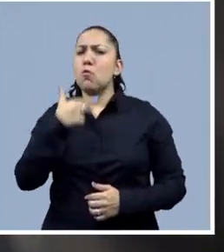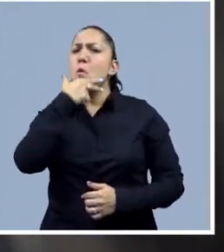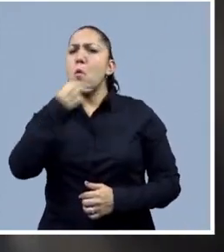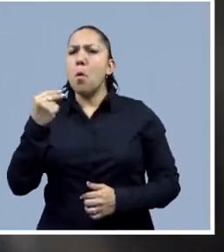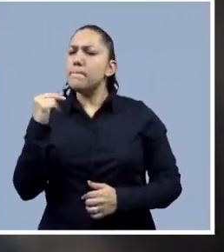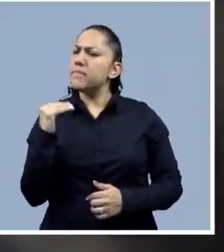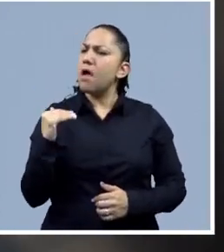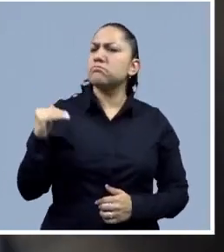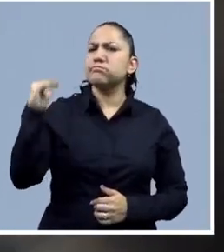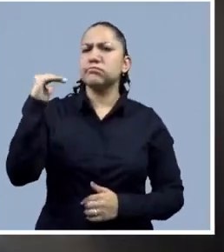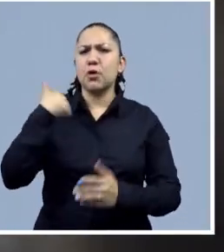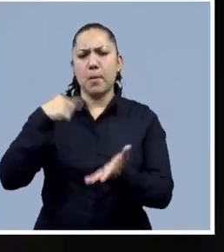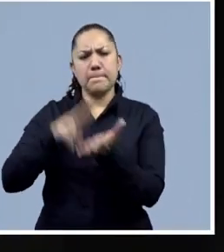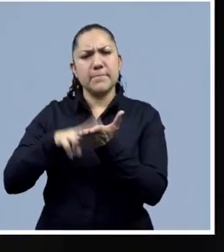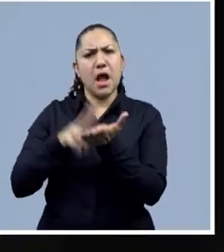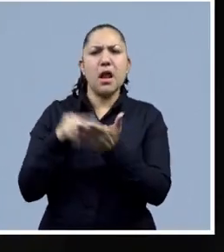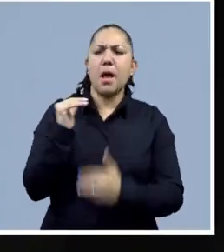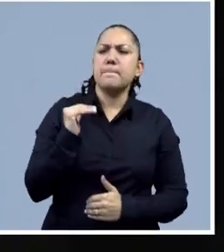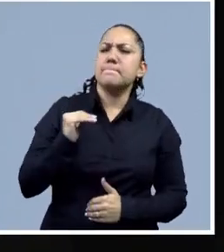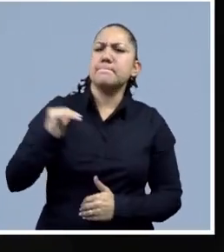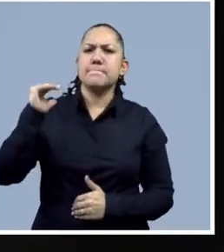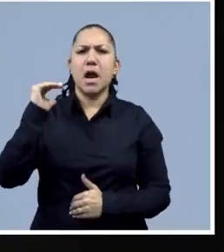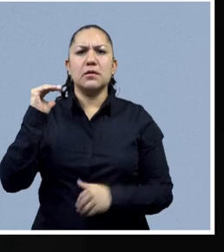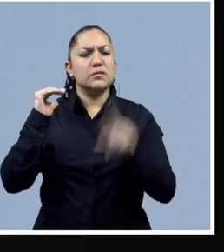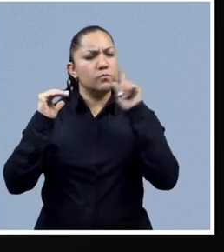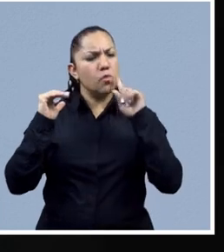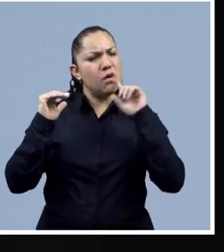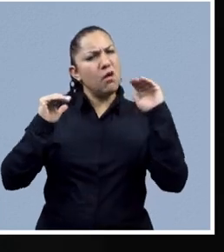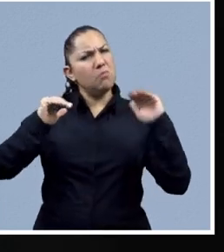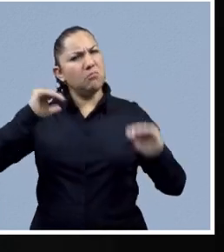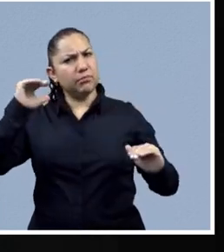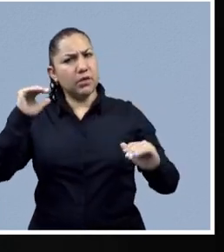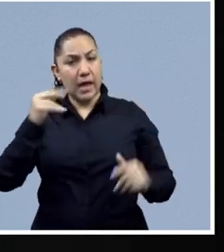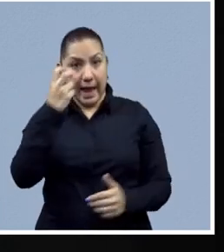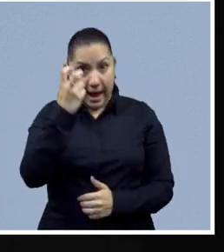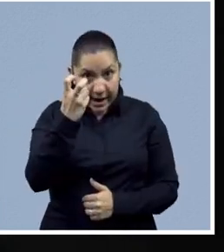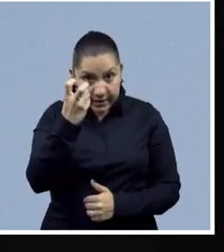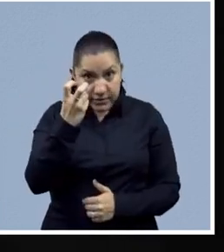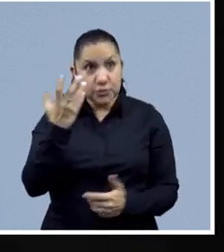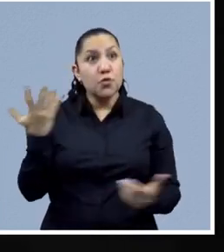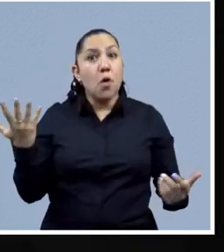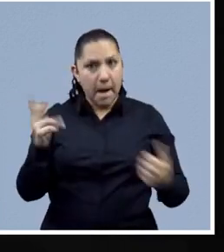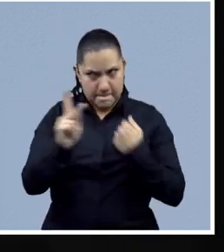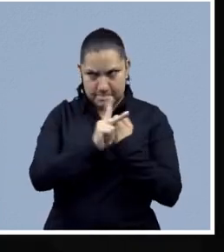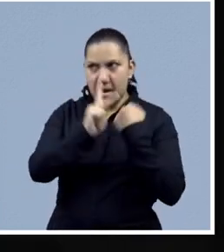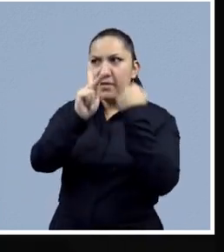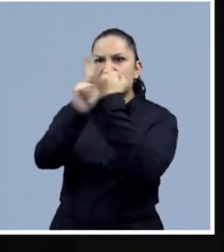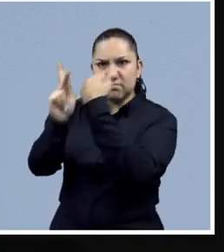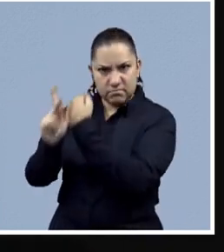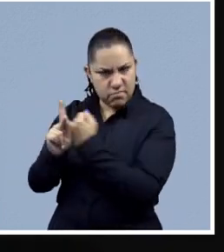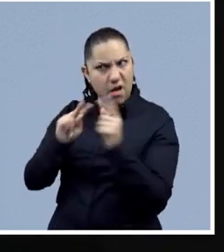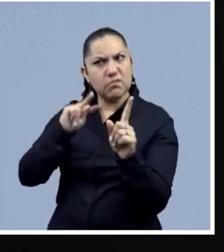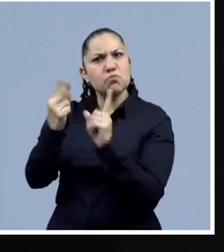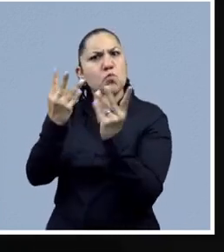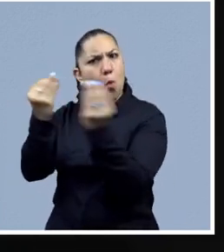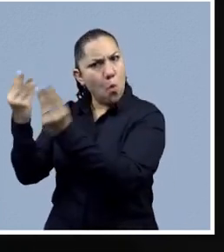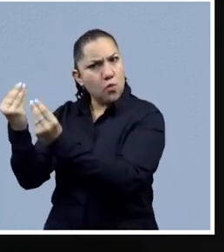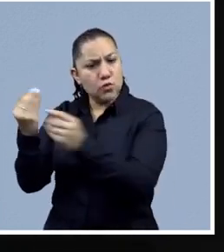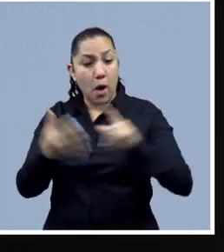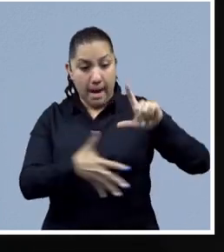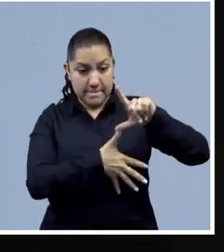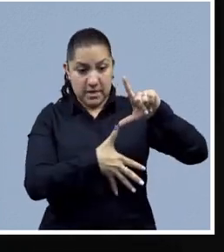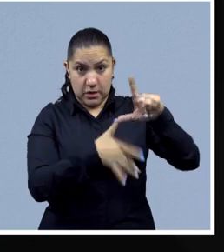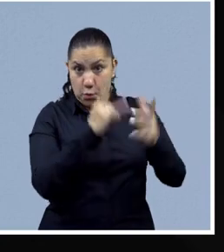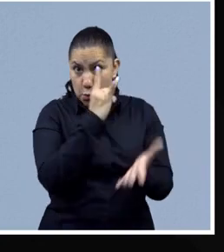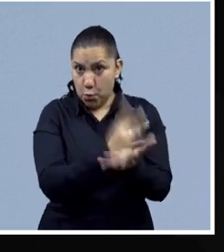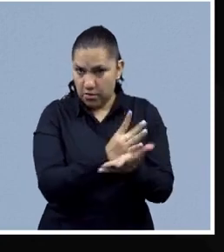mujeres como seres inferiores, eso está muy extendido en muchos países, no solo en América Latina, pero hablando de América Latina, pues